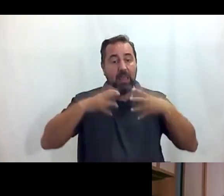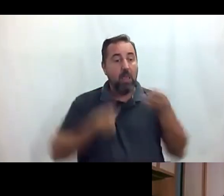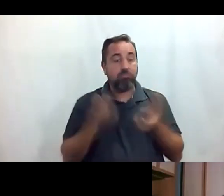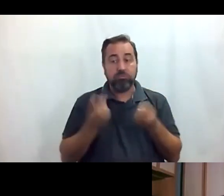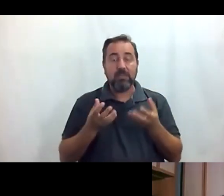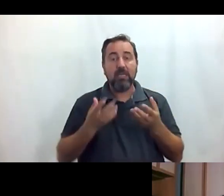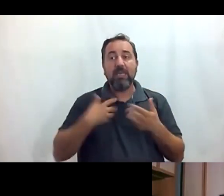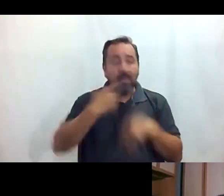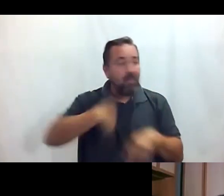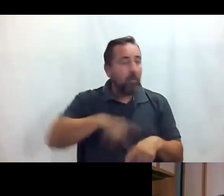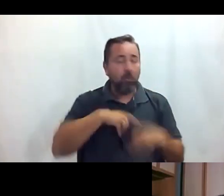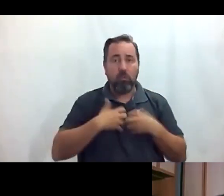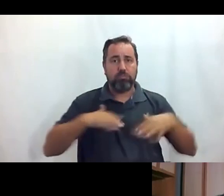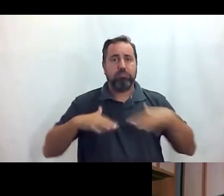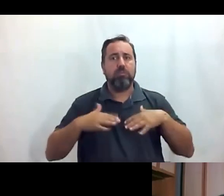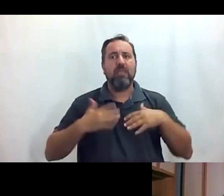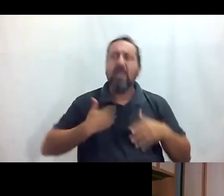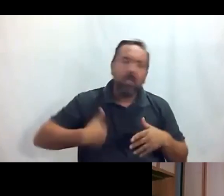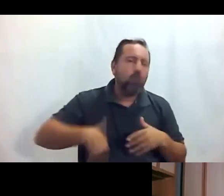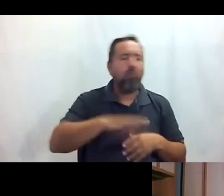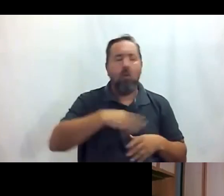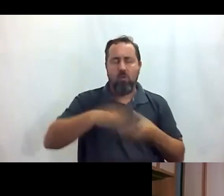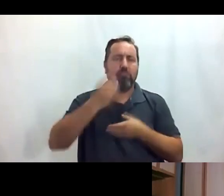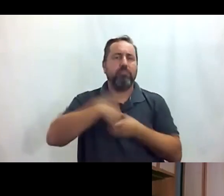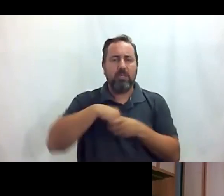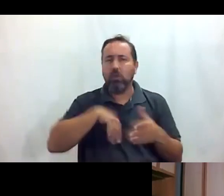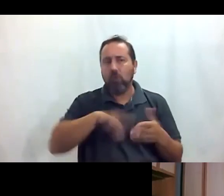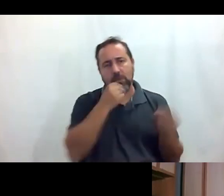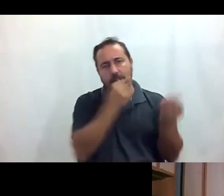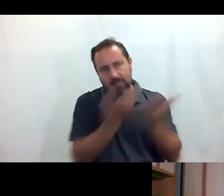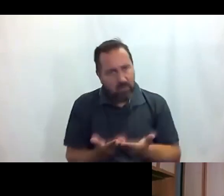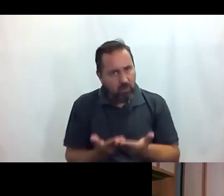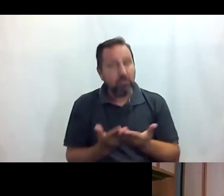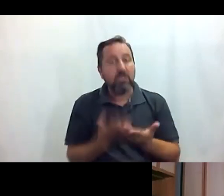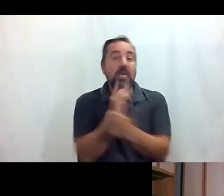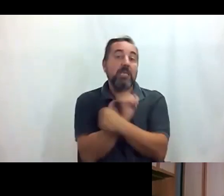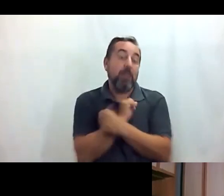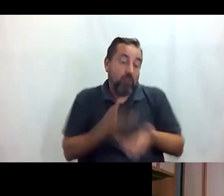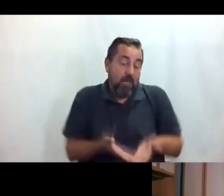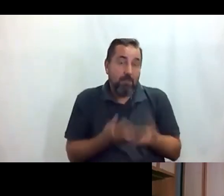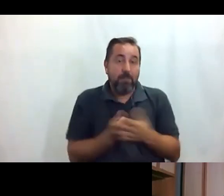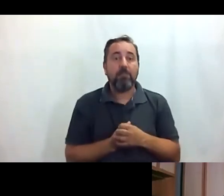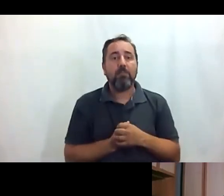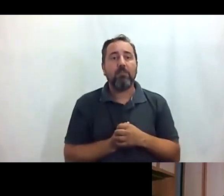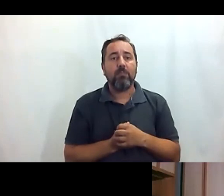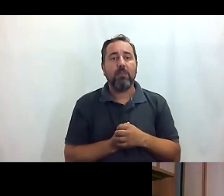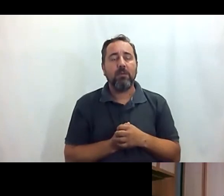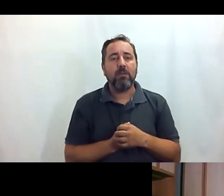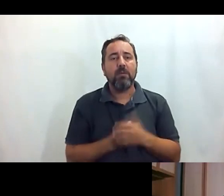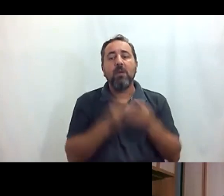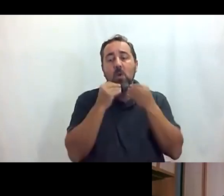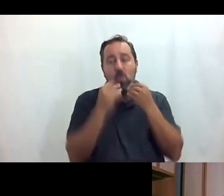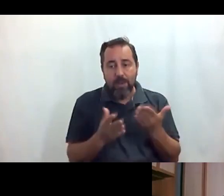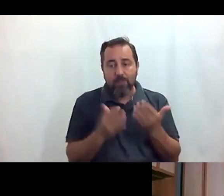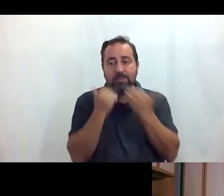generamos entre todos y todo tiene cabida y todo es bienvenido y que os esperamos aquí bueno pues